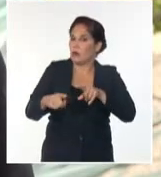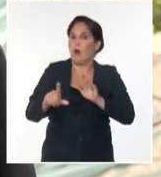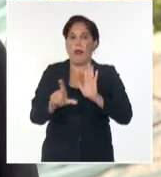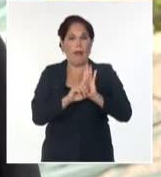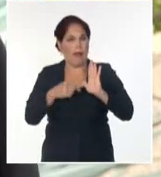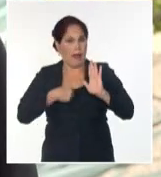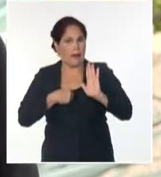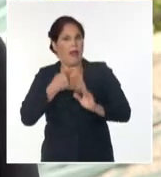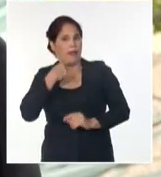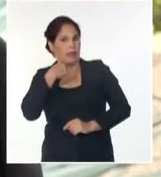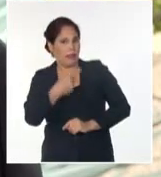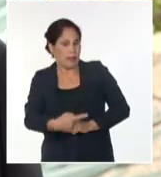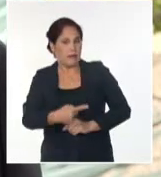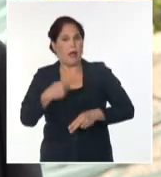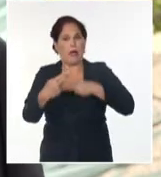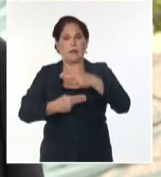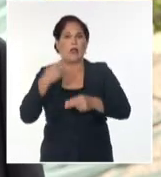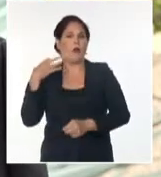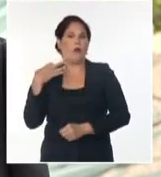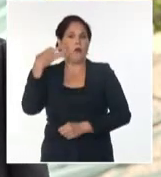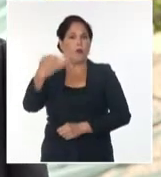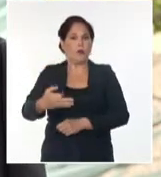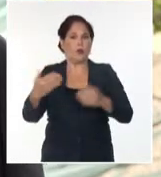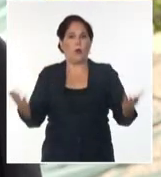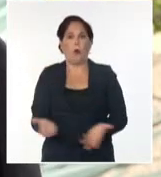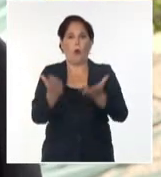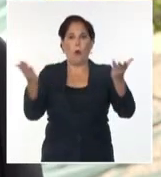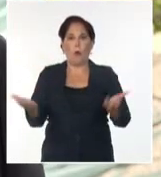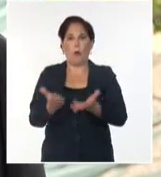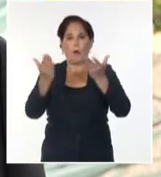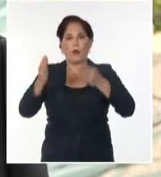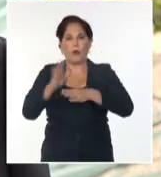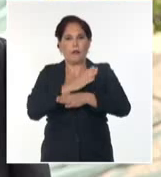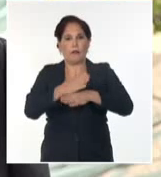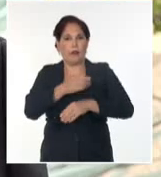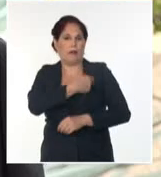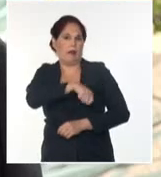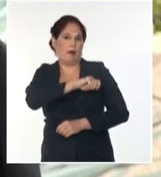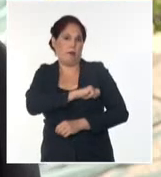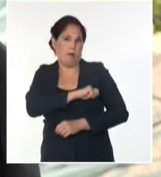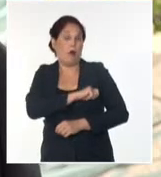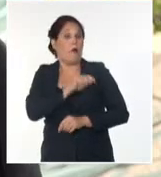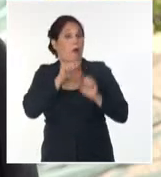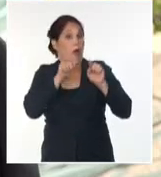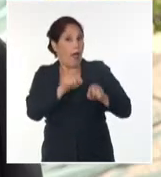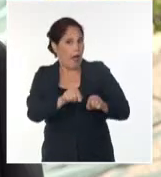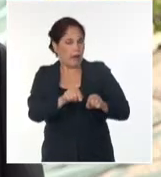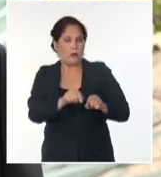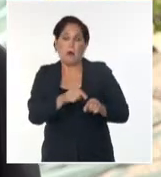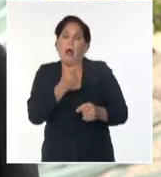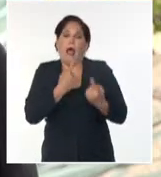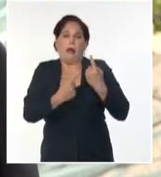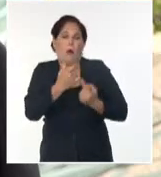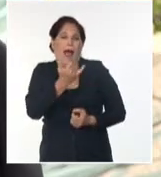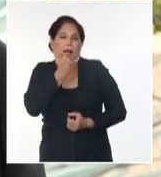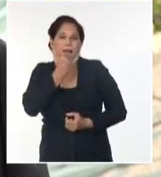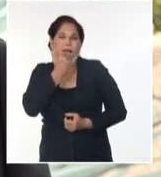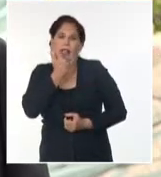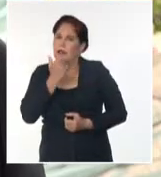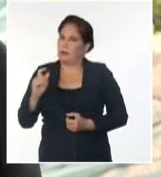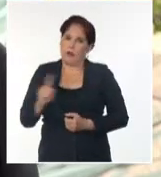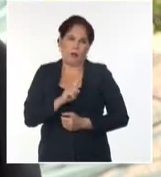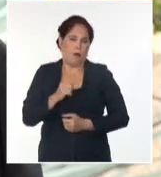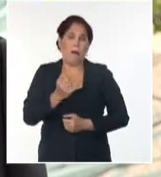aspiraciones a construir un futuro próspero para sus respectivos pueblos, sin que sobre ellos penda, cual espada de Damocles, el